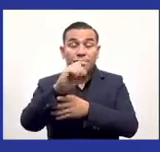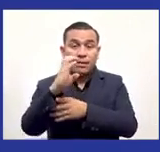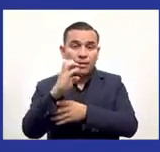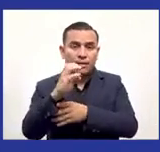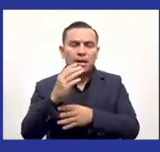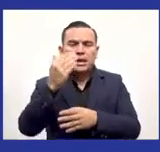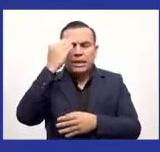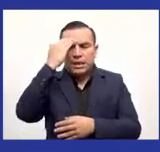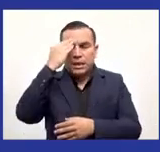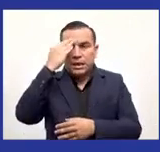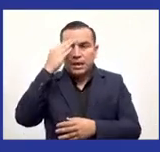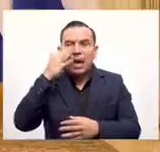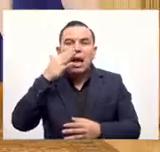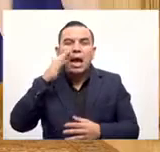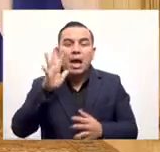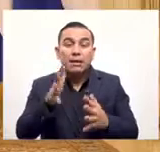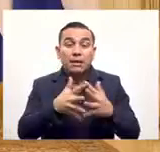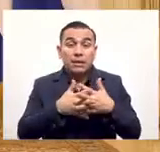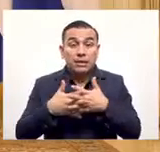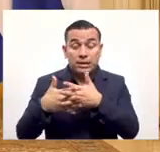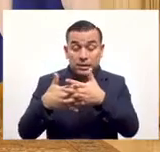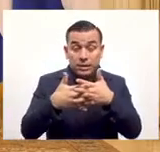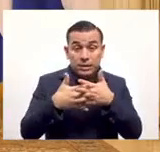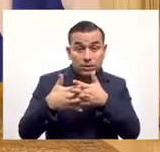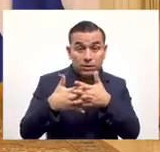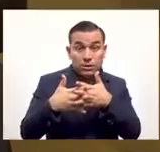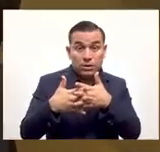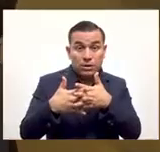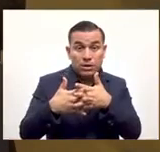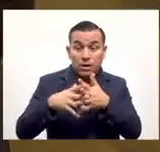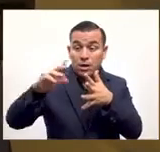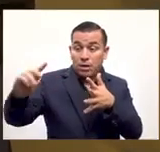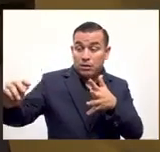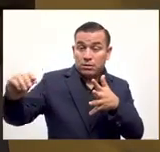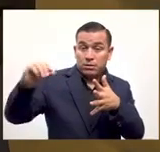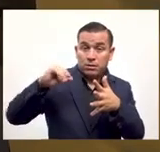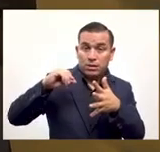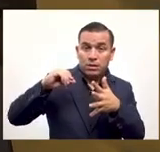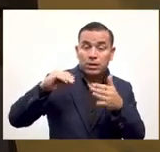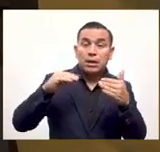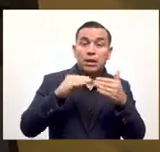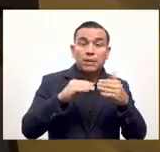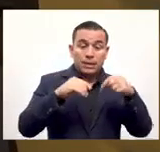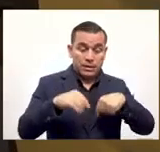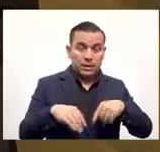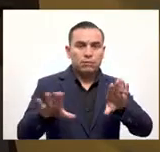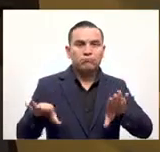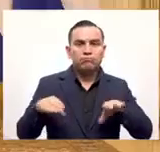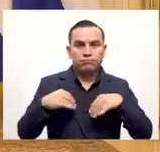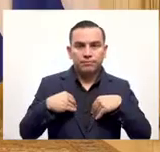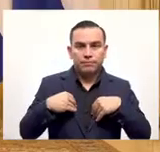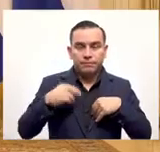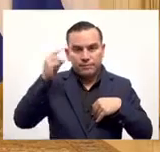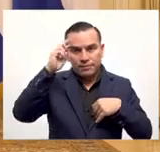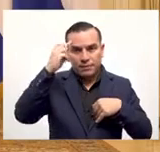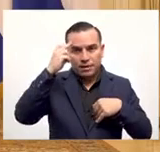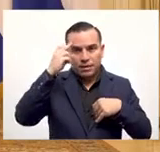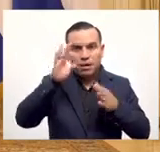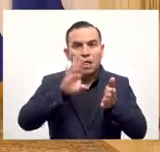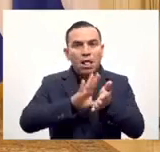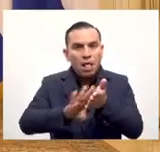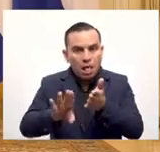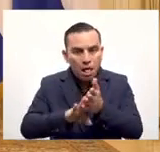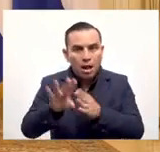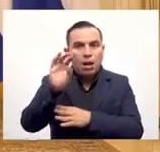envía remesas como ustedes bien saben las remesas tanto la gente que las envía como la gente que las recibe sabe que las